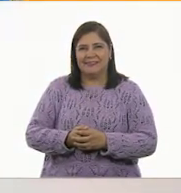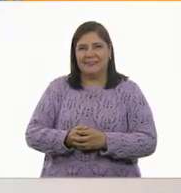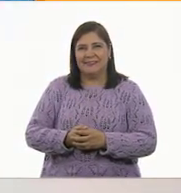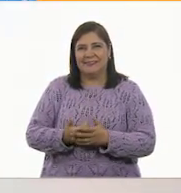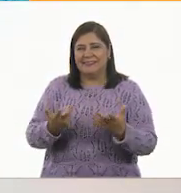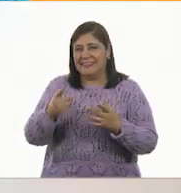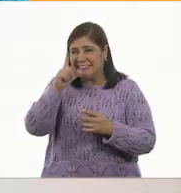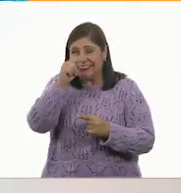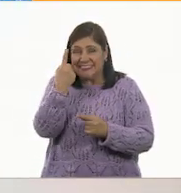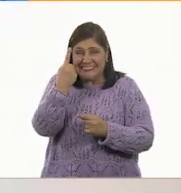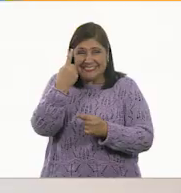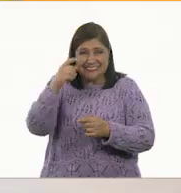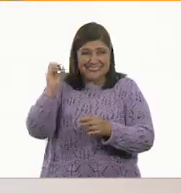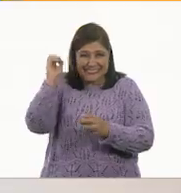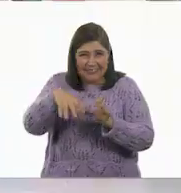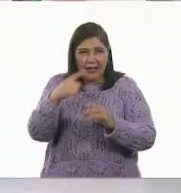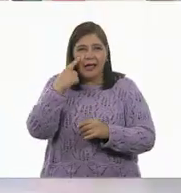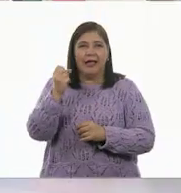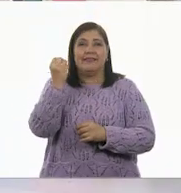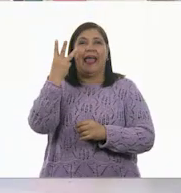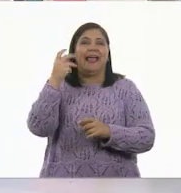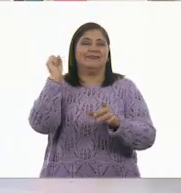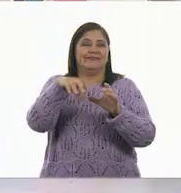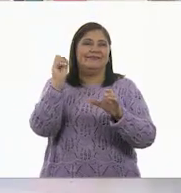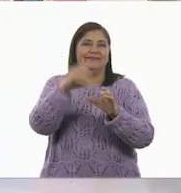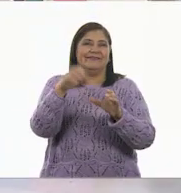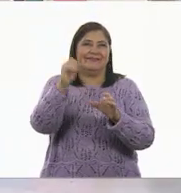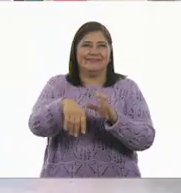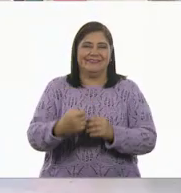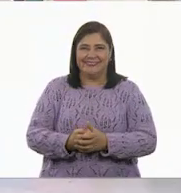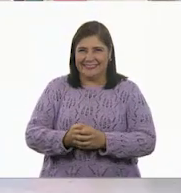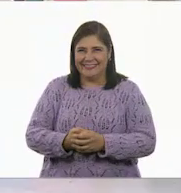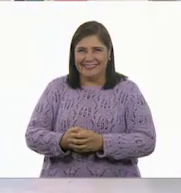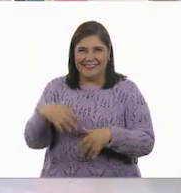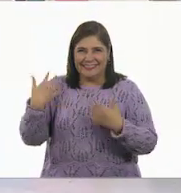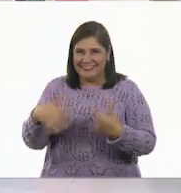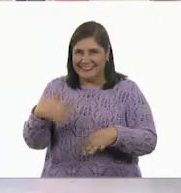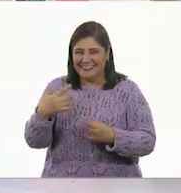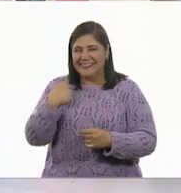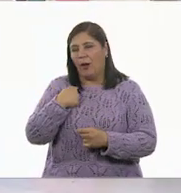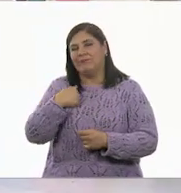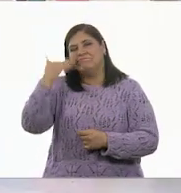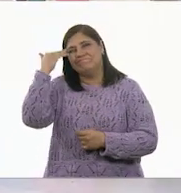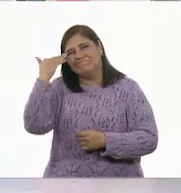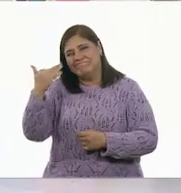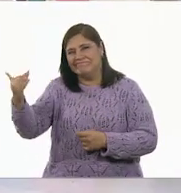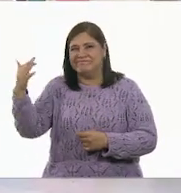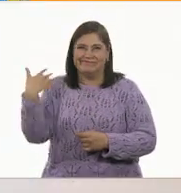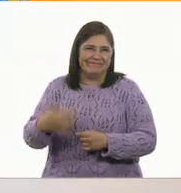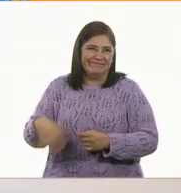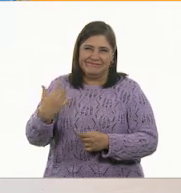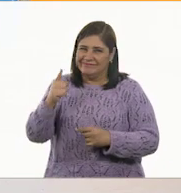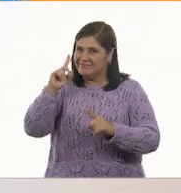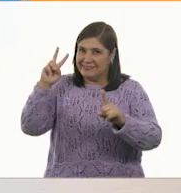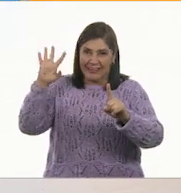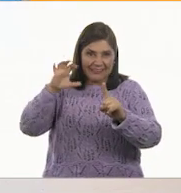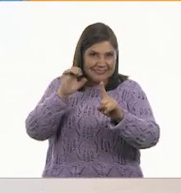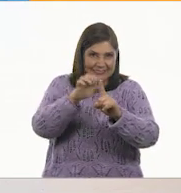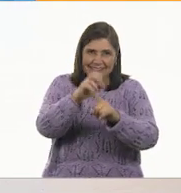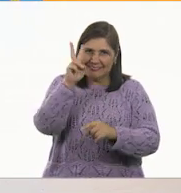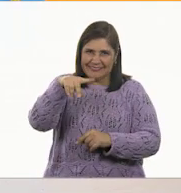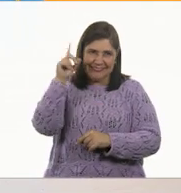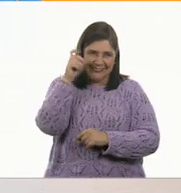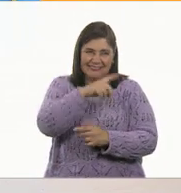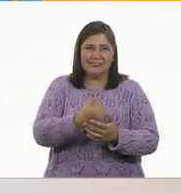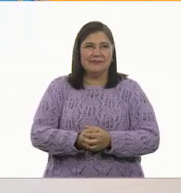Me falta una. Tres. Me tardé en meter la bolita. Oye, está increíble esto de los retos. Oye,